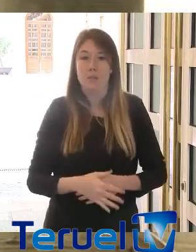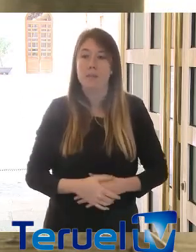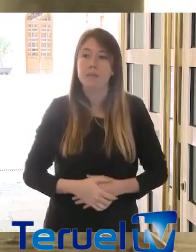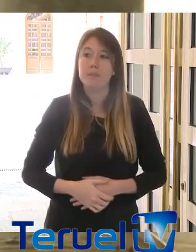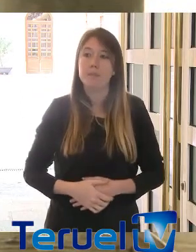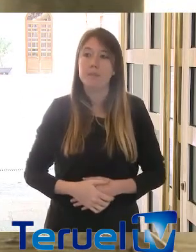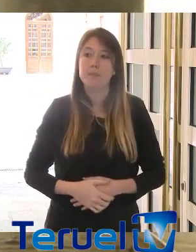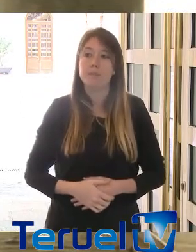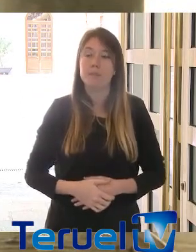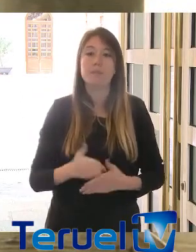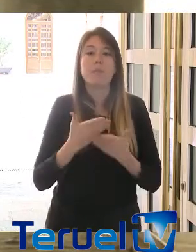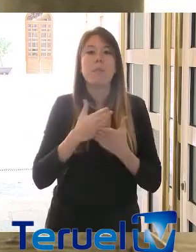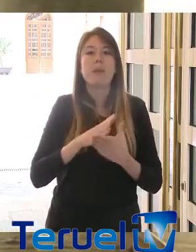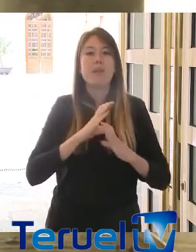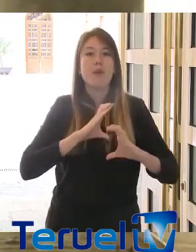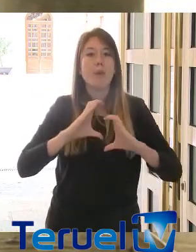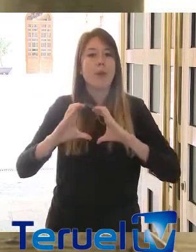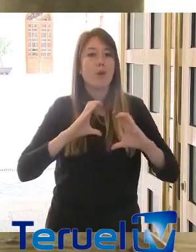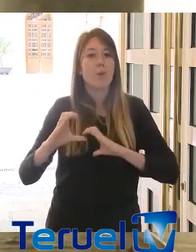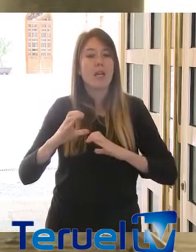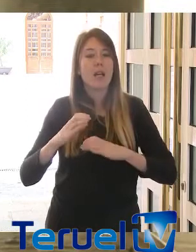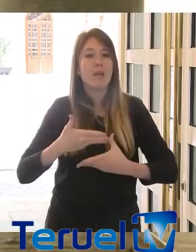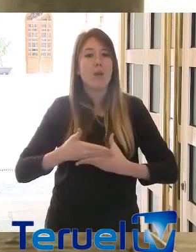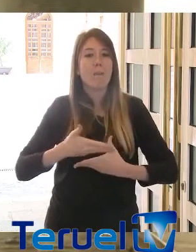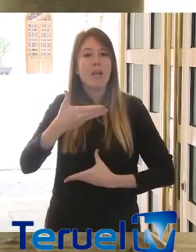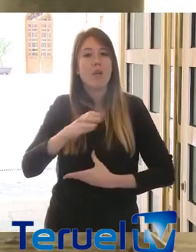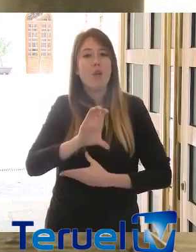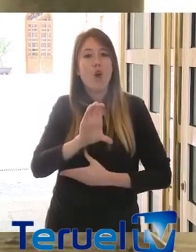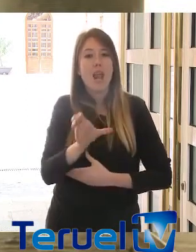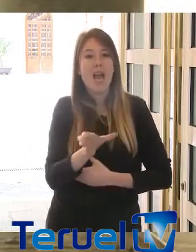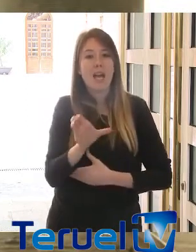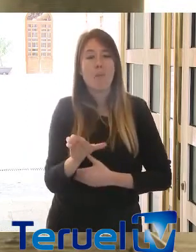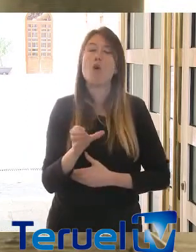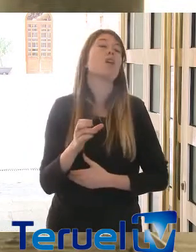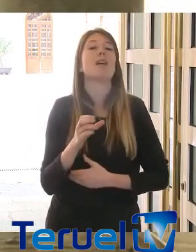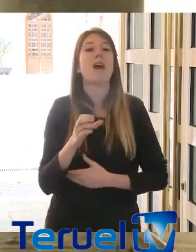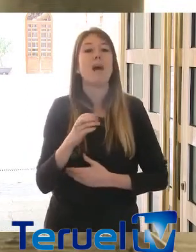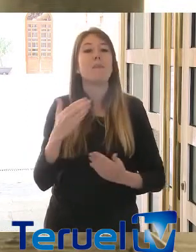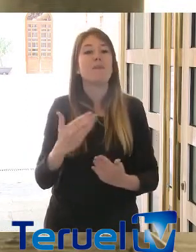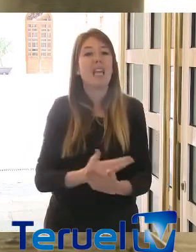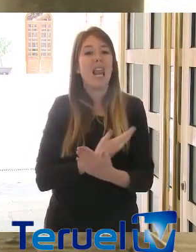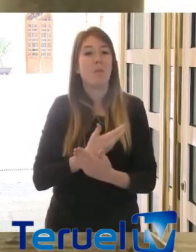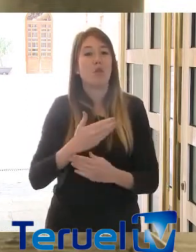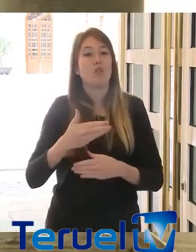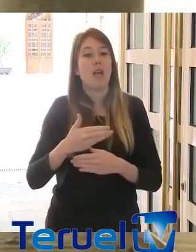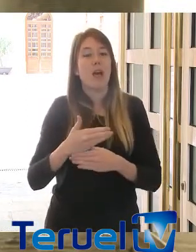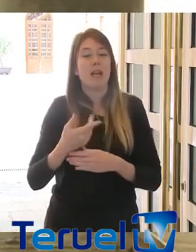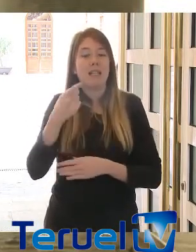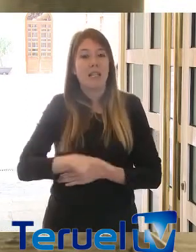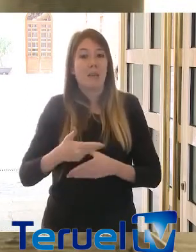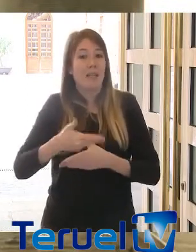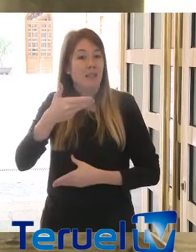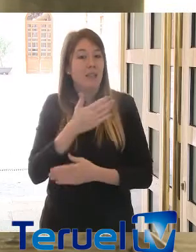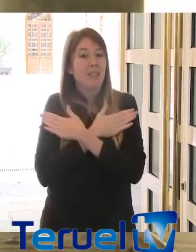Varios desmenos de comunicación, entre ellos el periódico de Aragón, la comarca, Calamocha Televisión y el diario de Teruel, coinciden en la misma